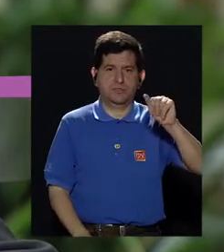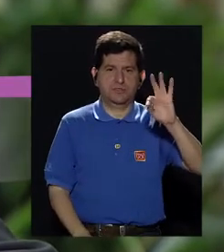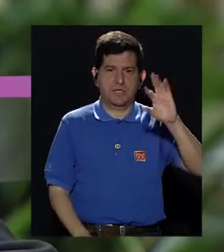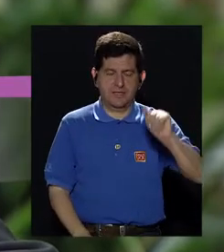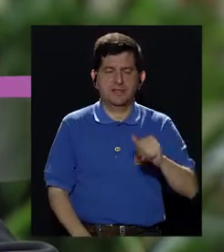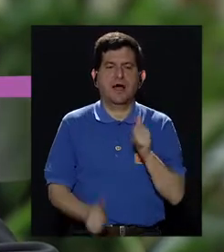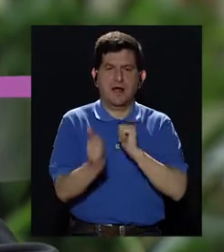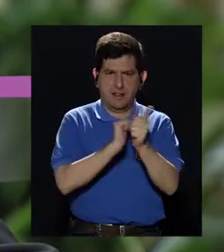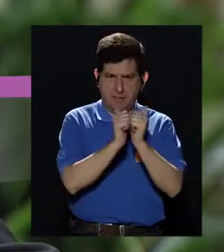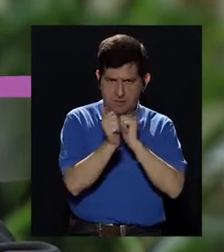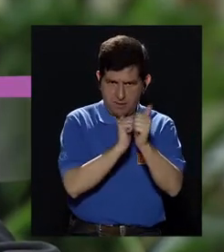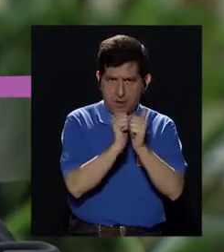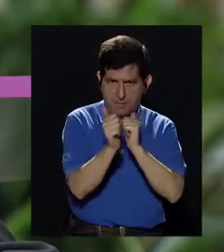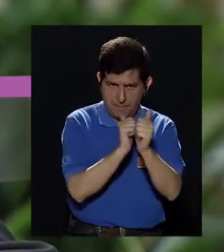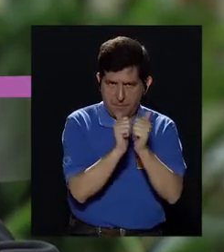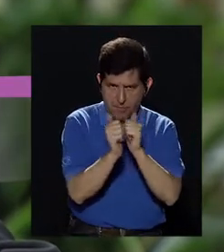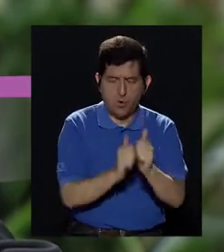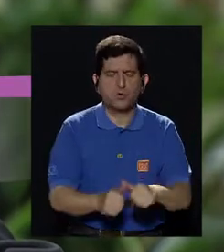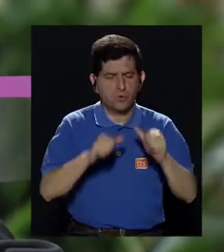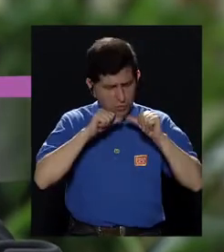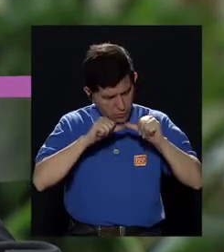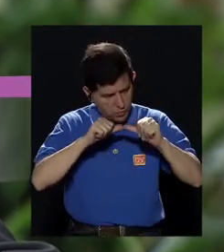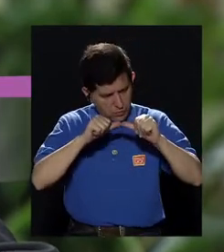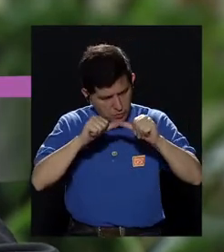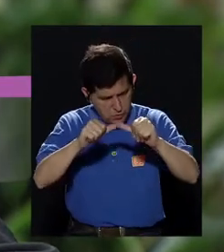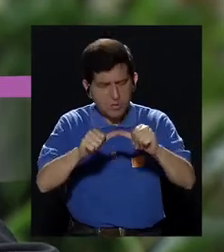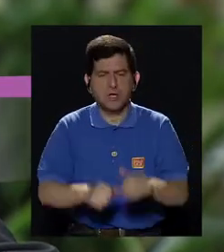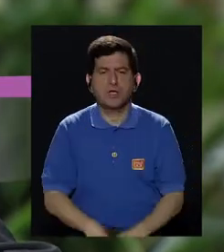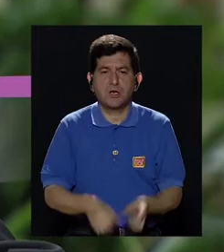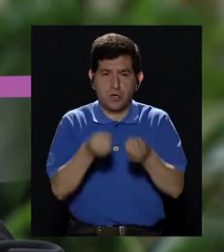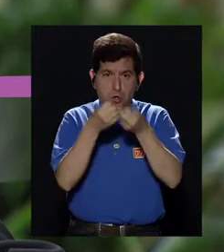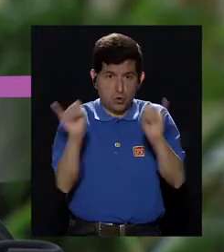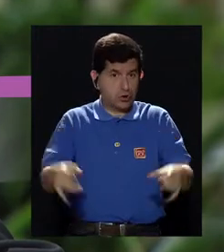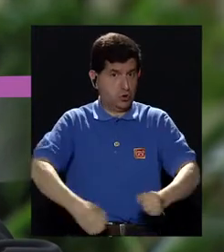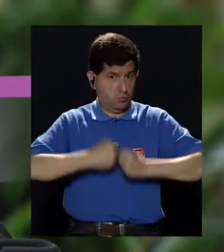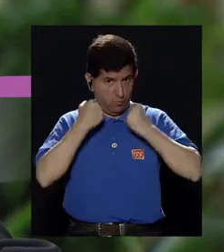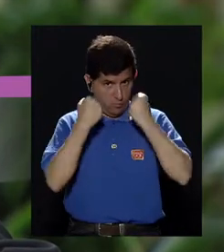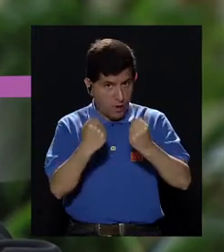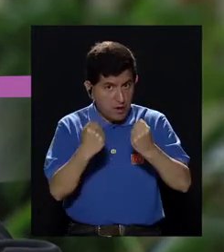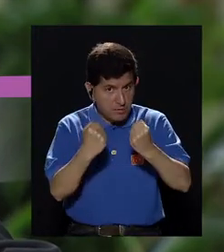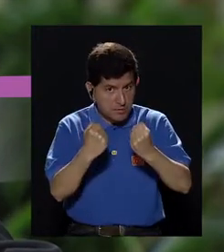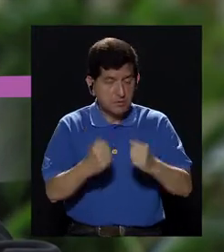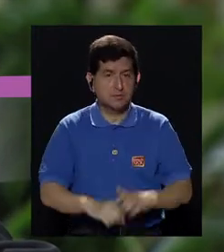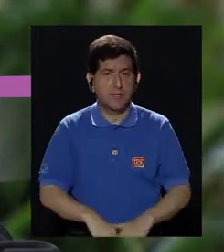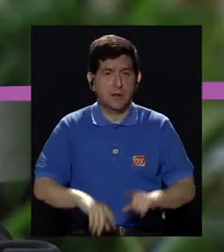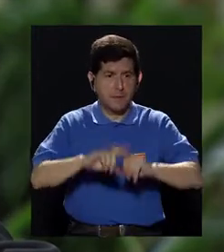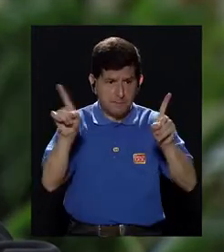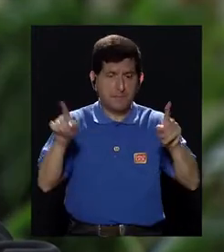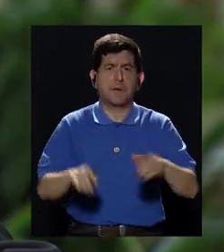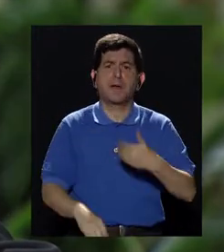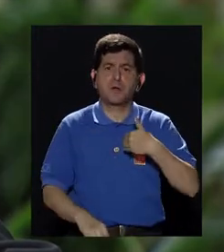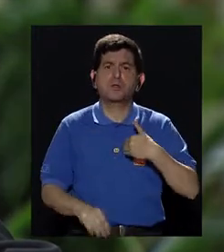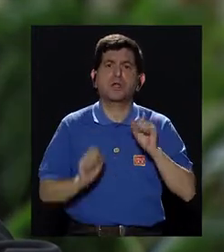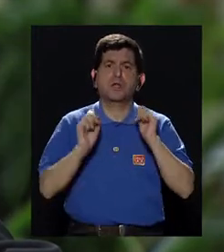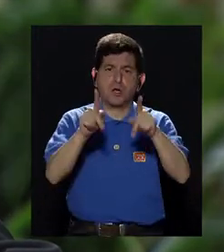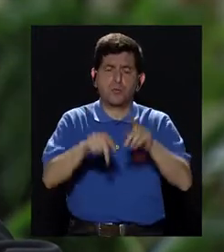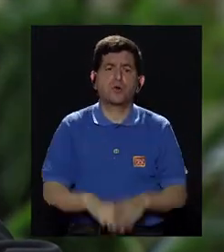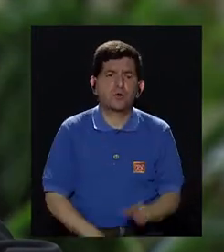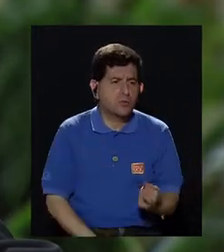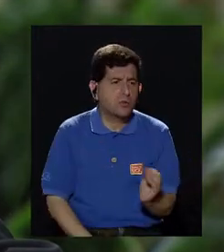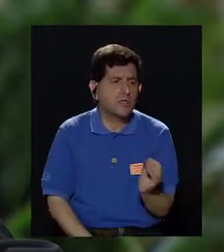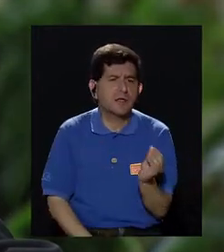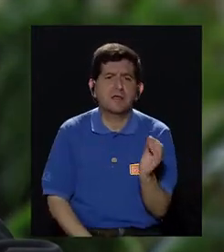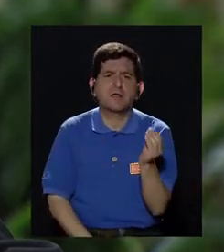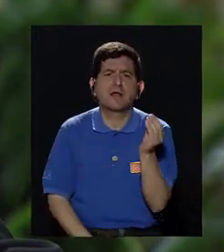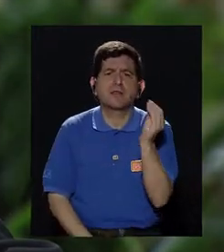régimen de ejercicio aeróbico persistente, sin ser exhaustivo, va a tener posibilidad de que ese